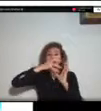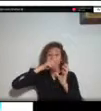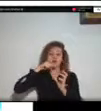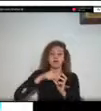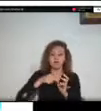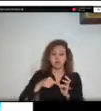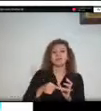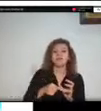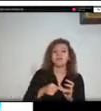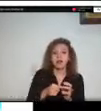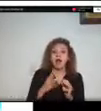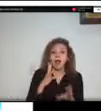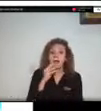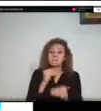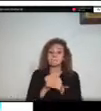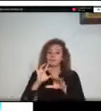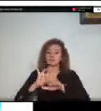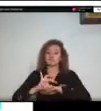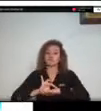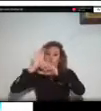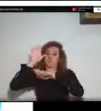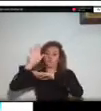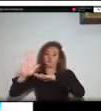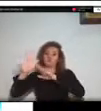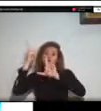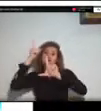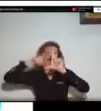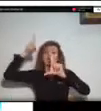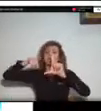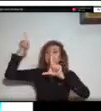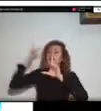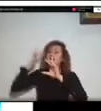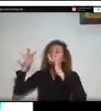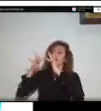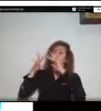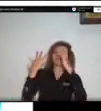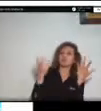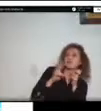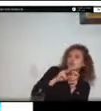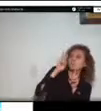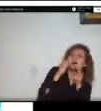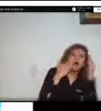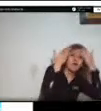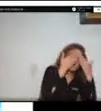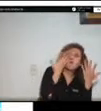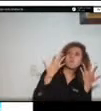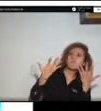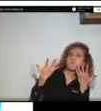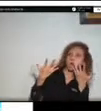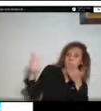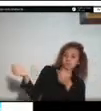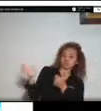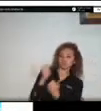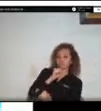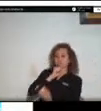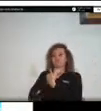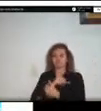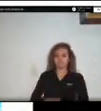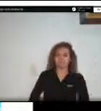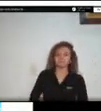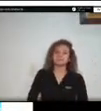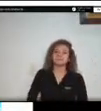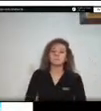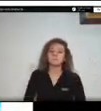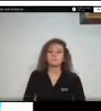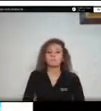doctor en estadística que nos ayudó con el manejo de los datos recolectados como fuentes